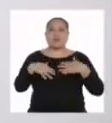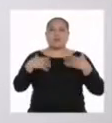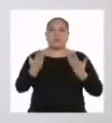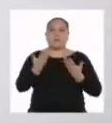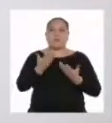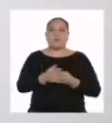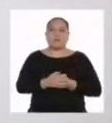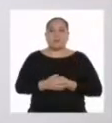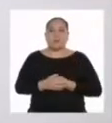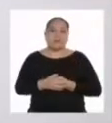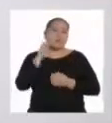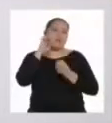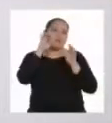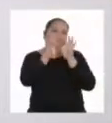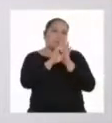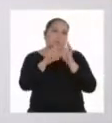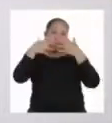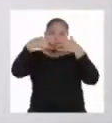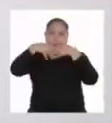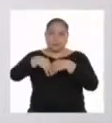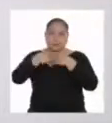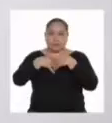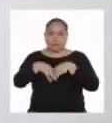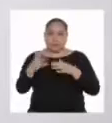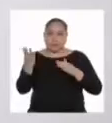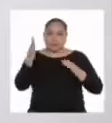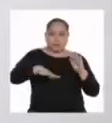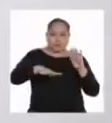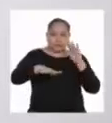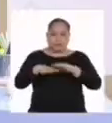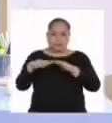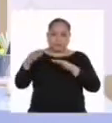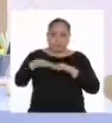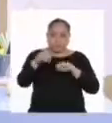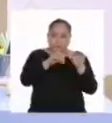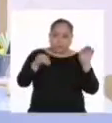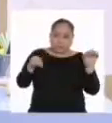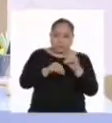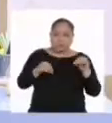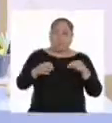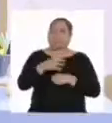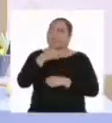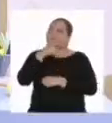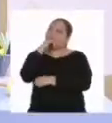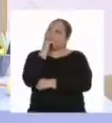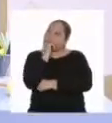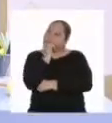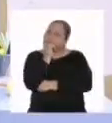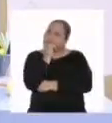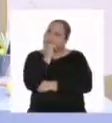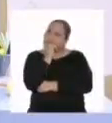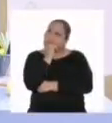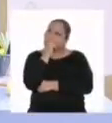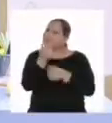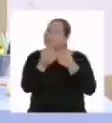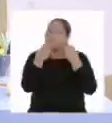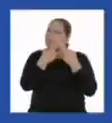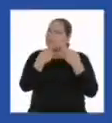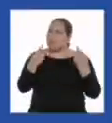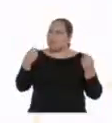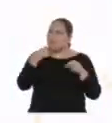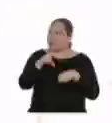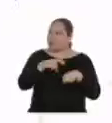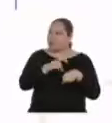ejemplo, la máquina que se encarga de hacer los circuitos. ¿Y qué hay de los recursos